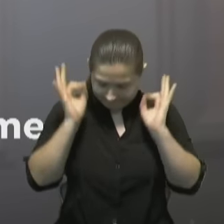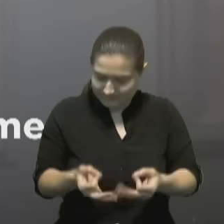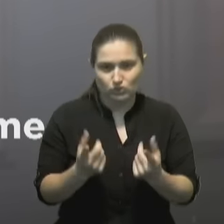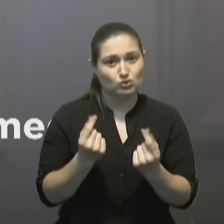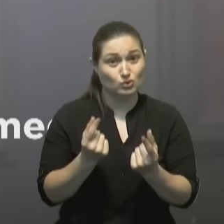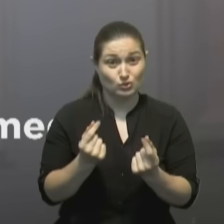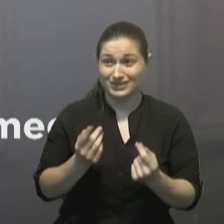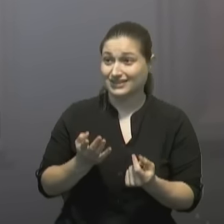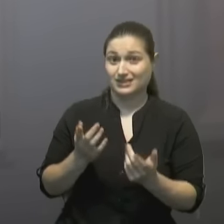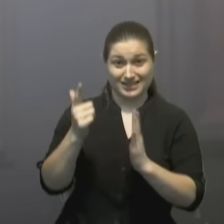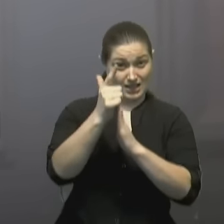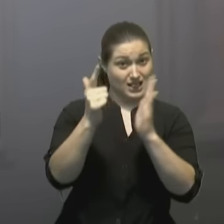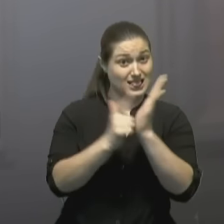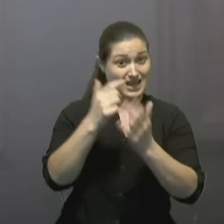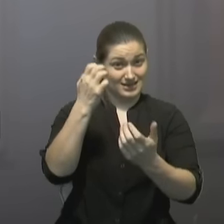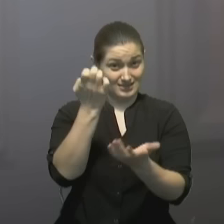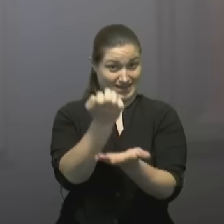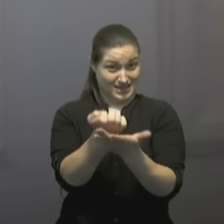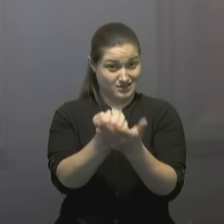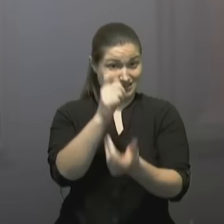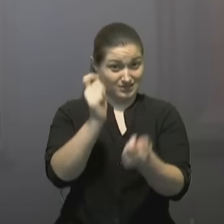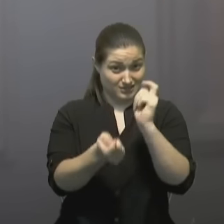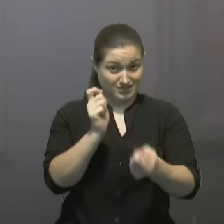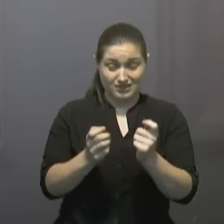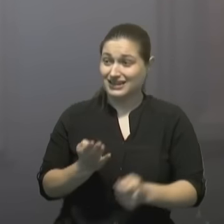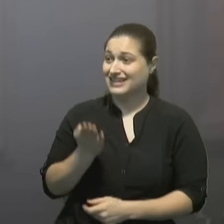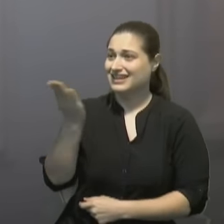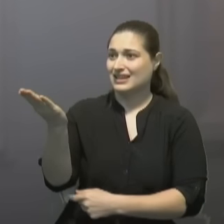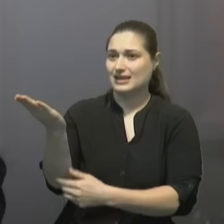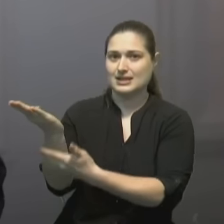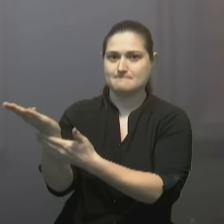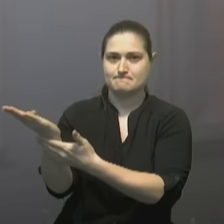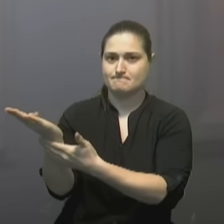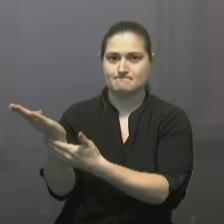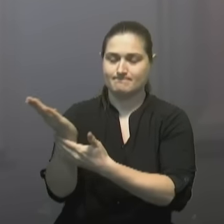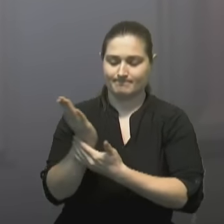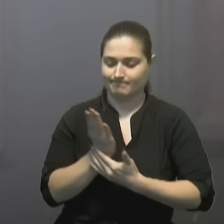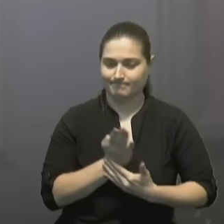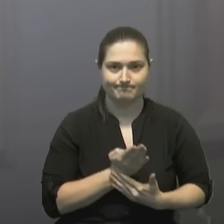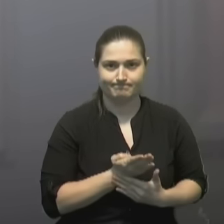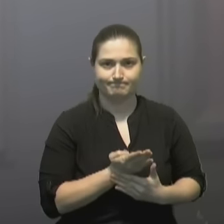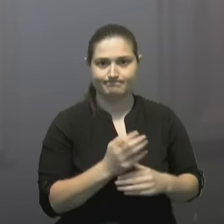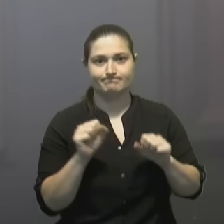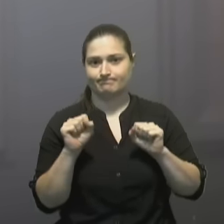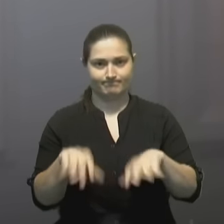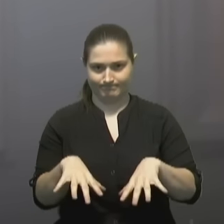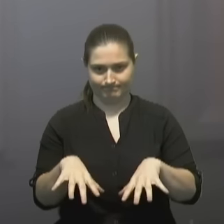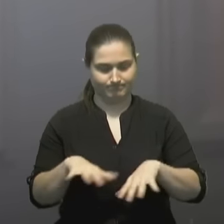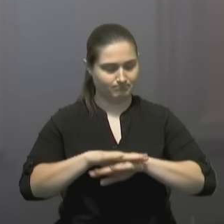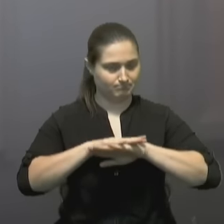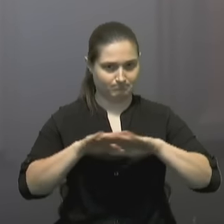retiro inmediato del proyecto de ley de modernización fiscal de la agenda del Congreso Nacional.